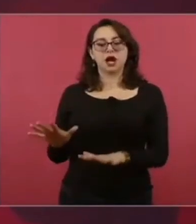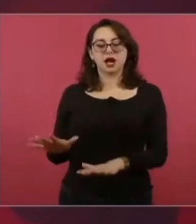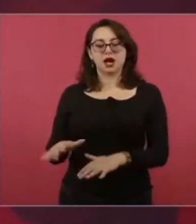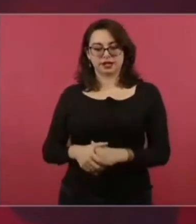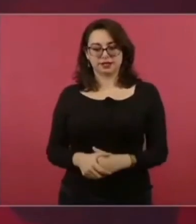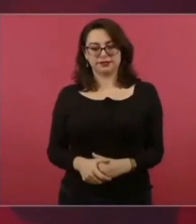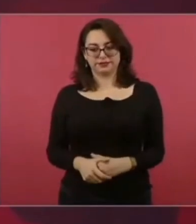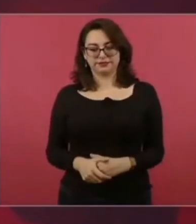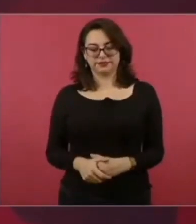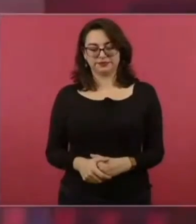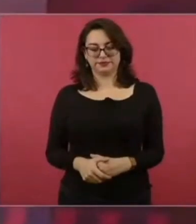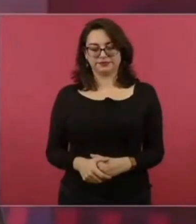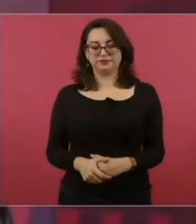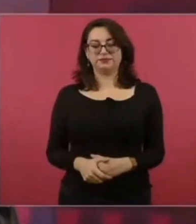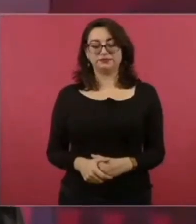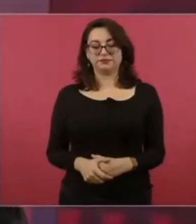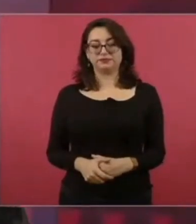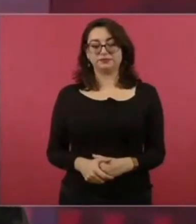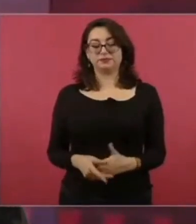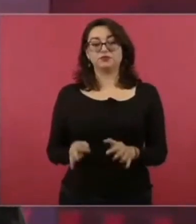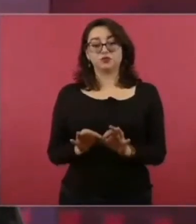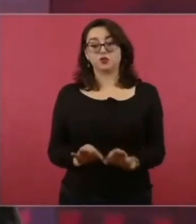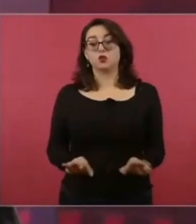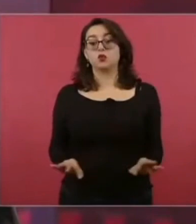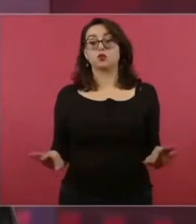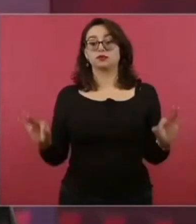muy importante revalorar,